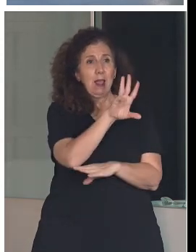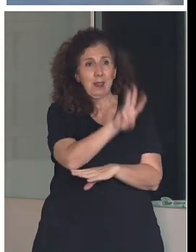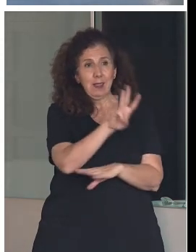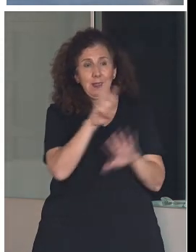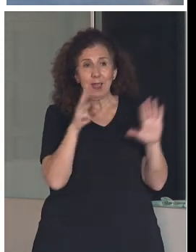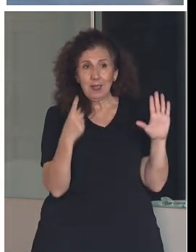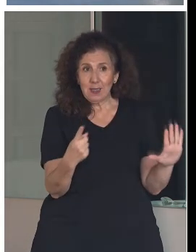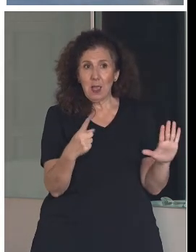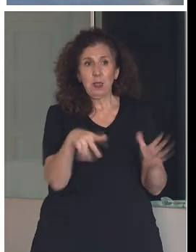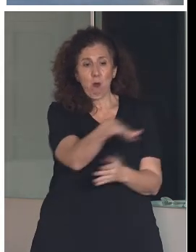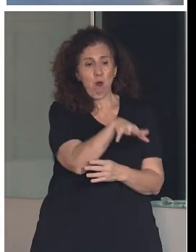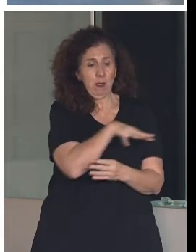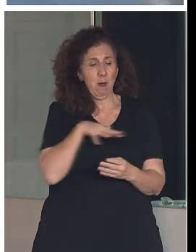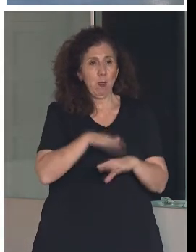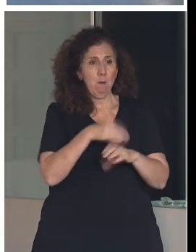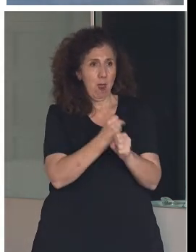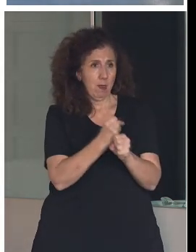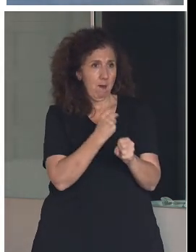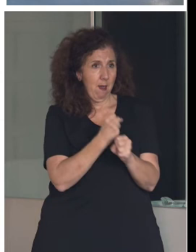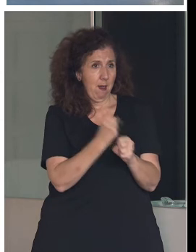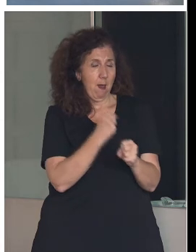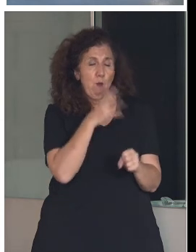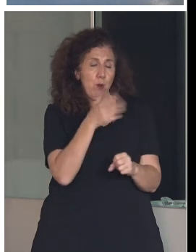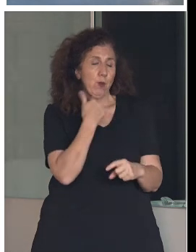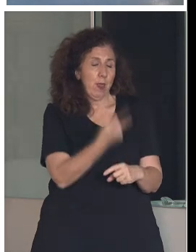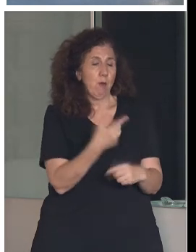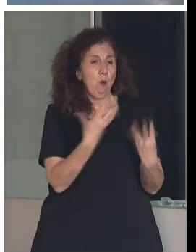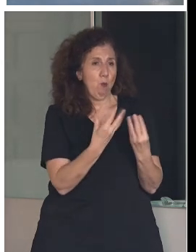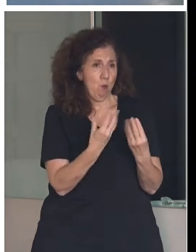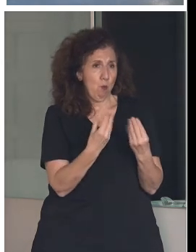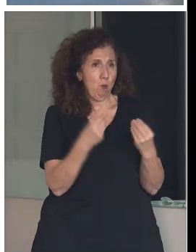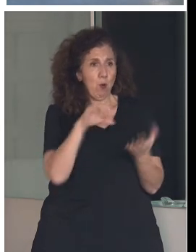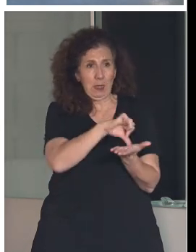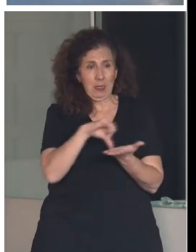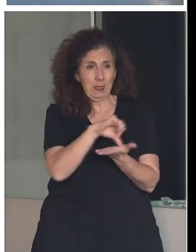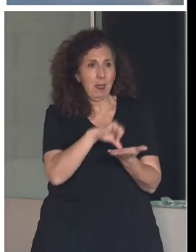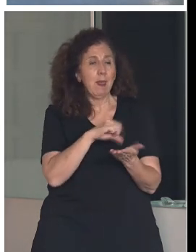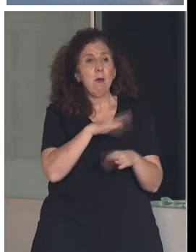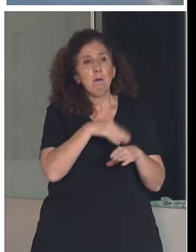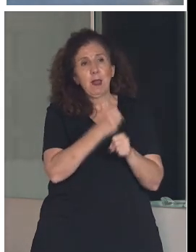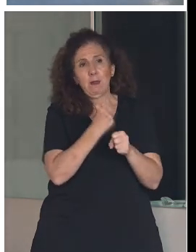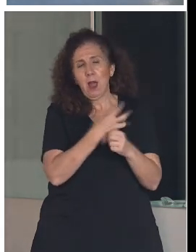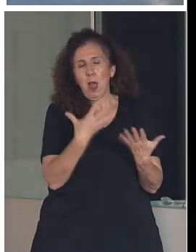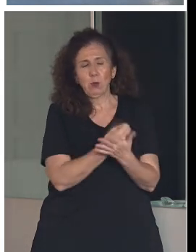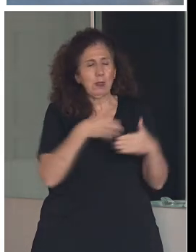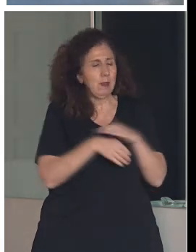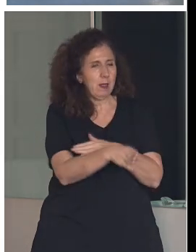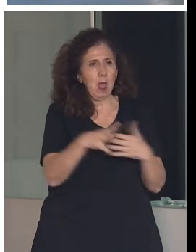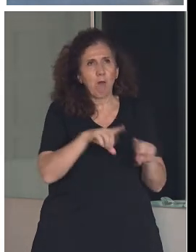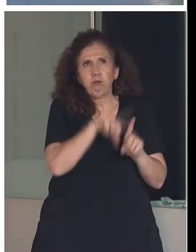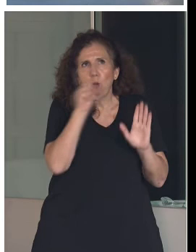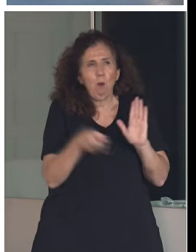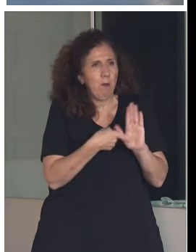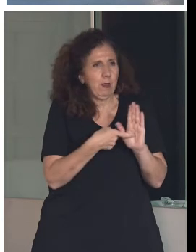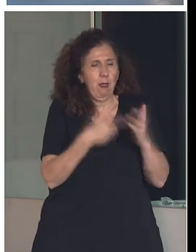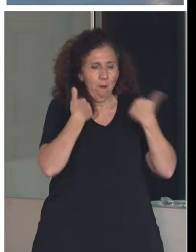es esa multisede. Y, por supuesto, pues vamos a trabajarla, el tema de la accesibilidad a todos los niveles, tanto todo lo que